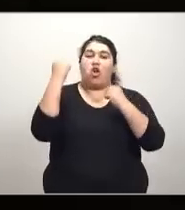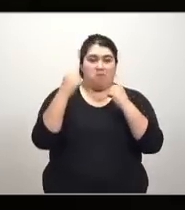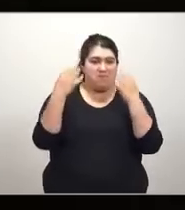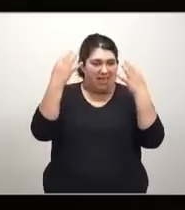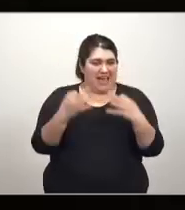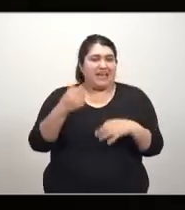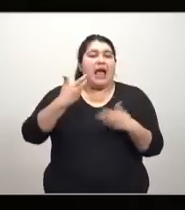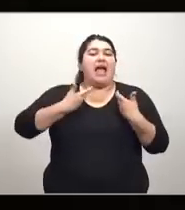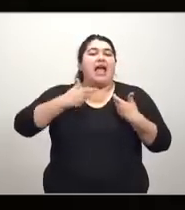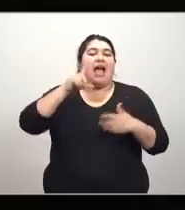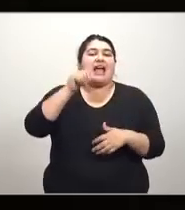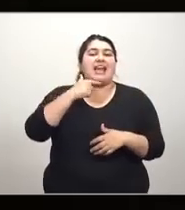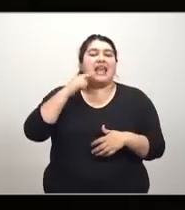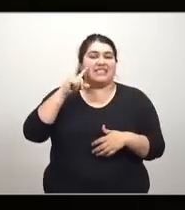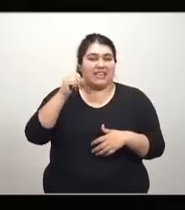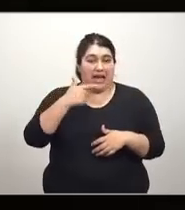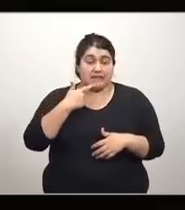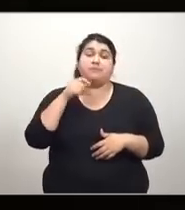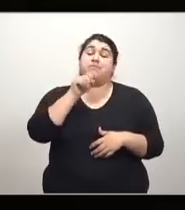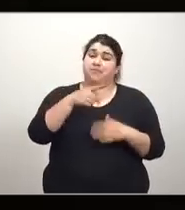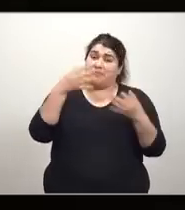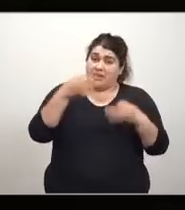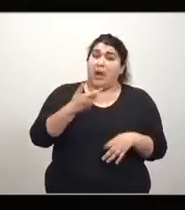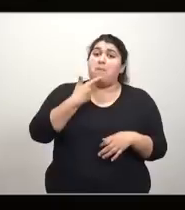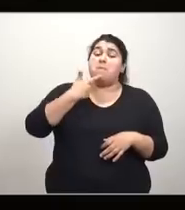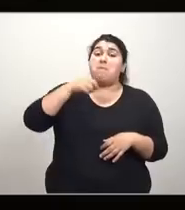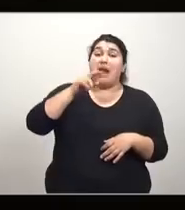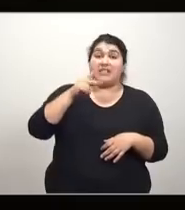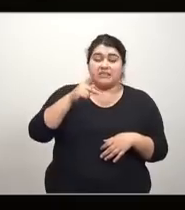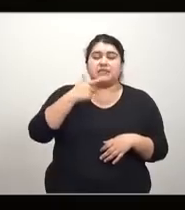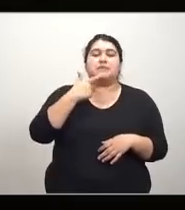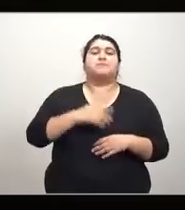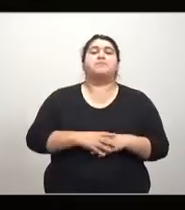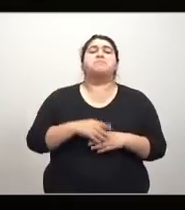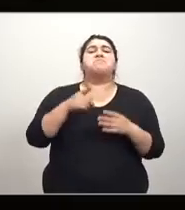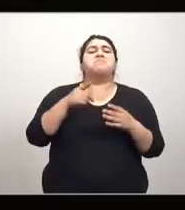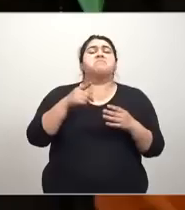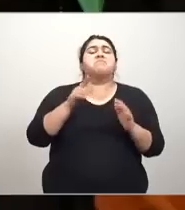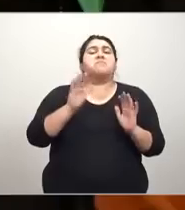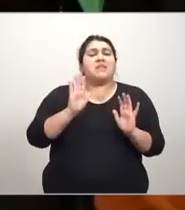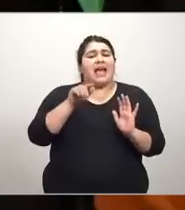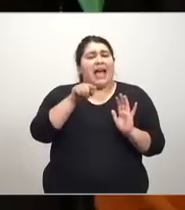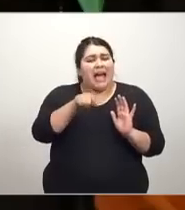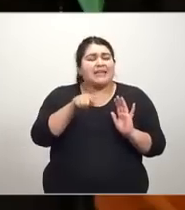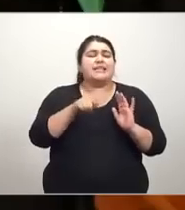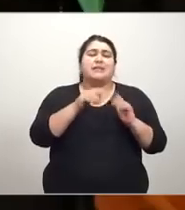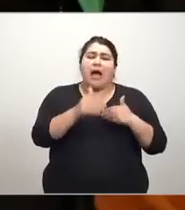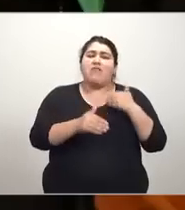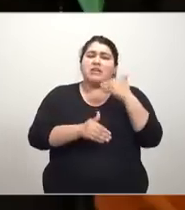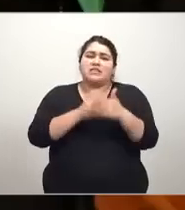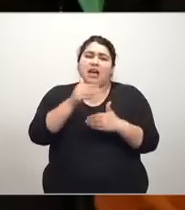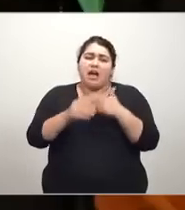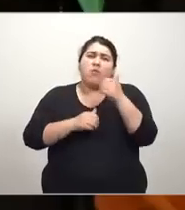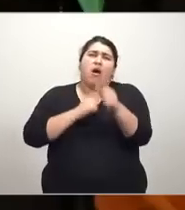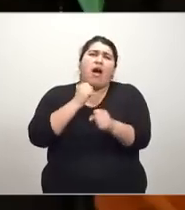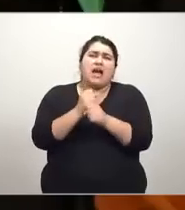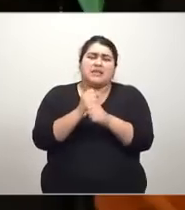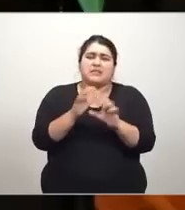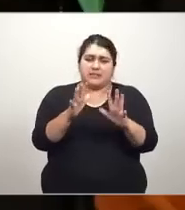Marx es el que llama a todos estos economistas economistas clásicos. Y así avanzamos hasta que